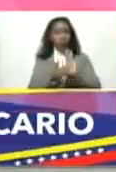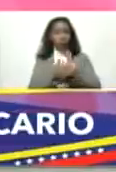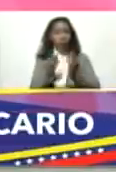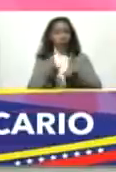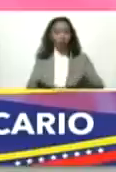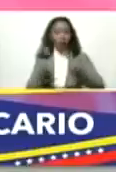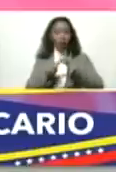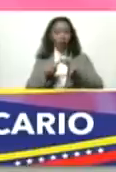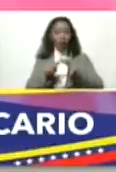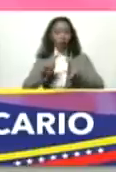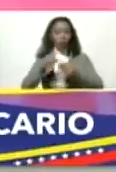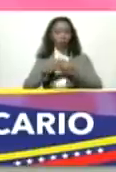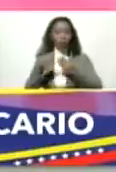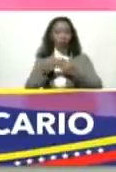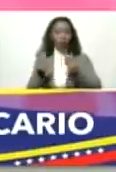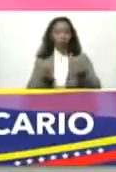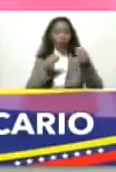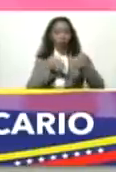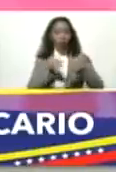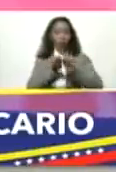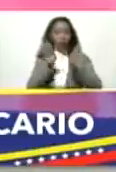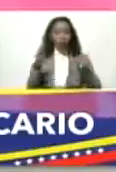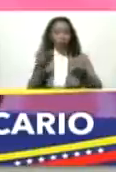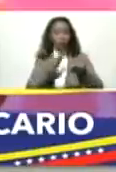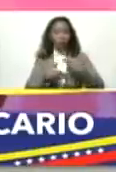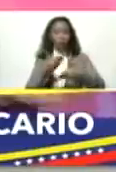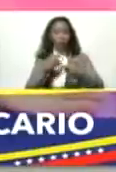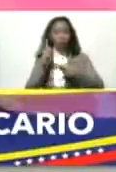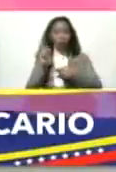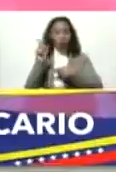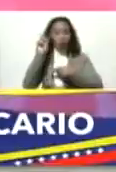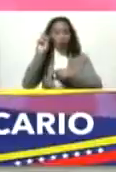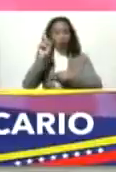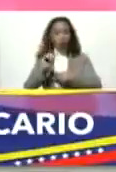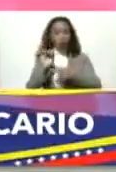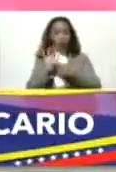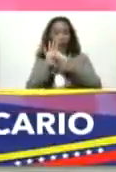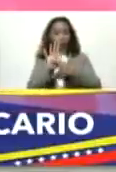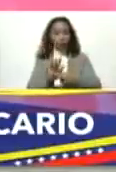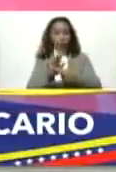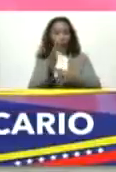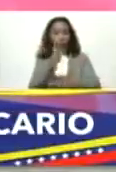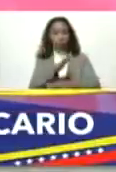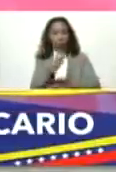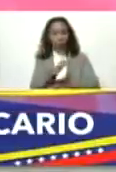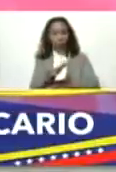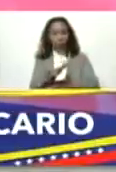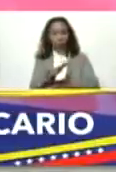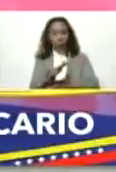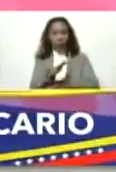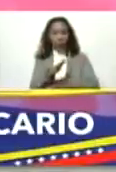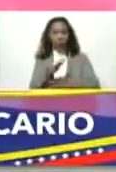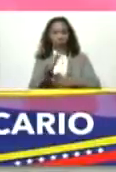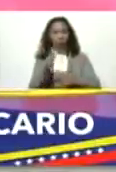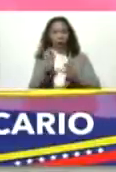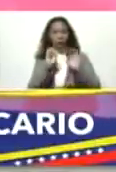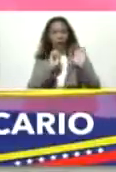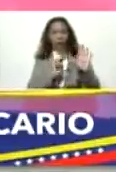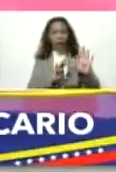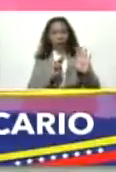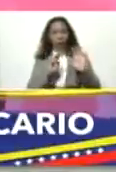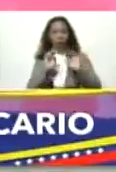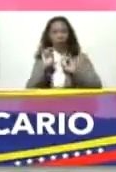valor de la divisa acordado en las mesas de cambio. Eso también representa aproximadamente el equivalente a 74